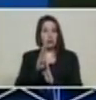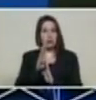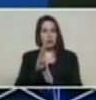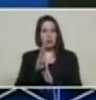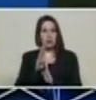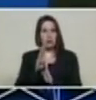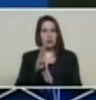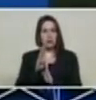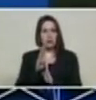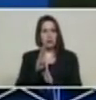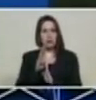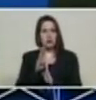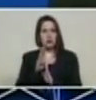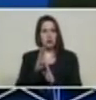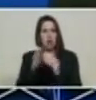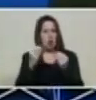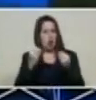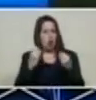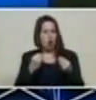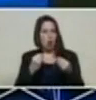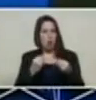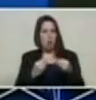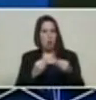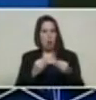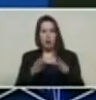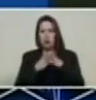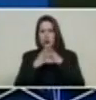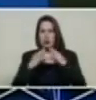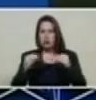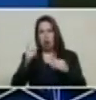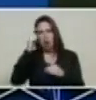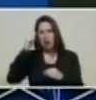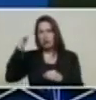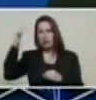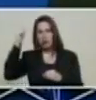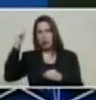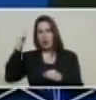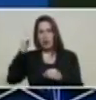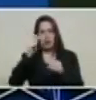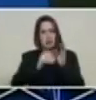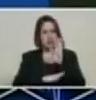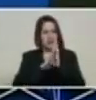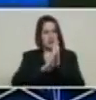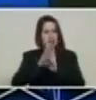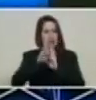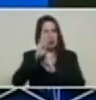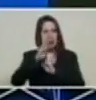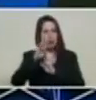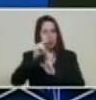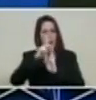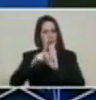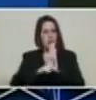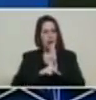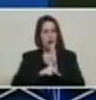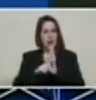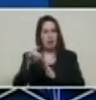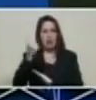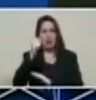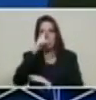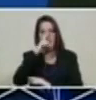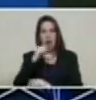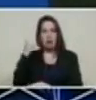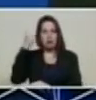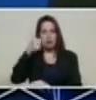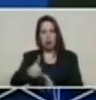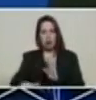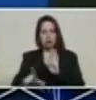sobre el cual estará sustentado todo el desarrollo del plan de los 10 años futuros del petro.